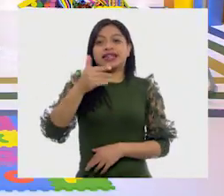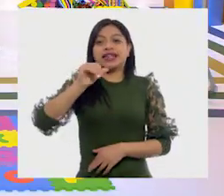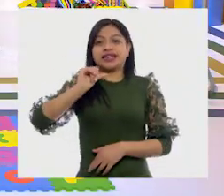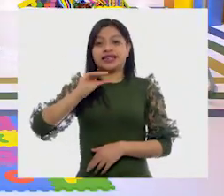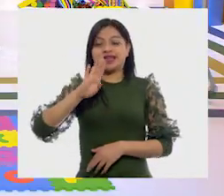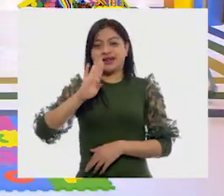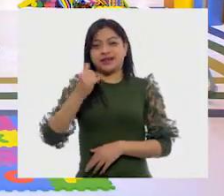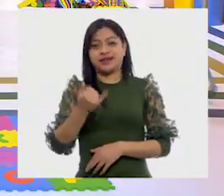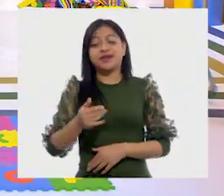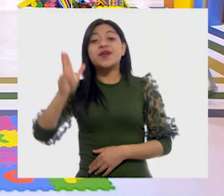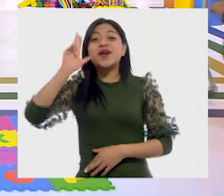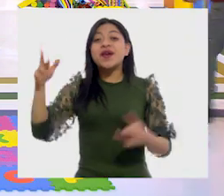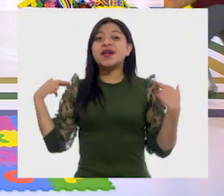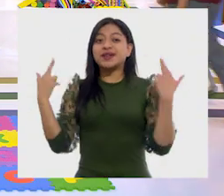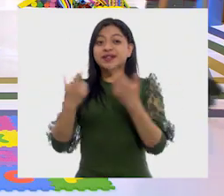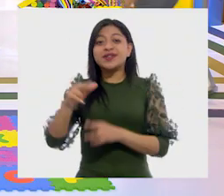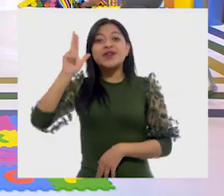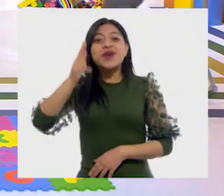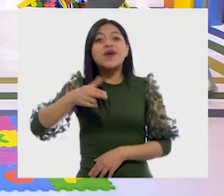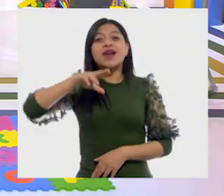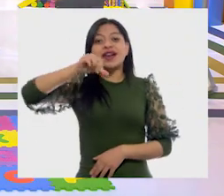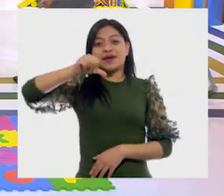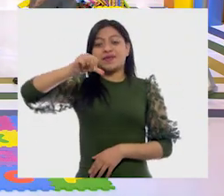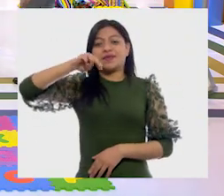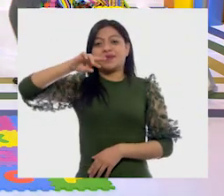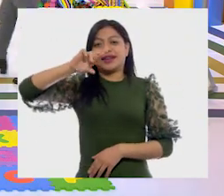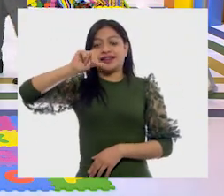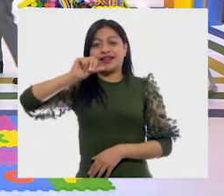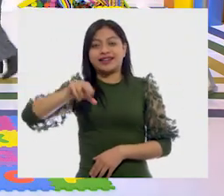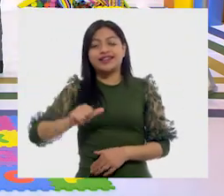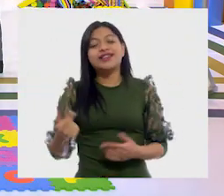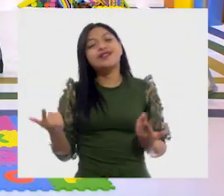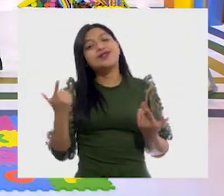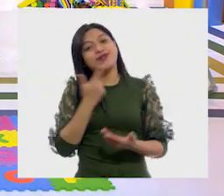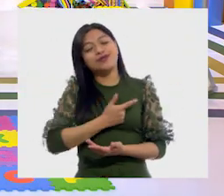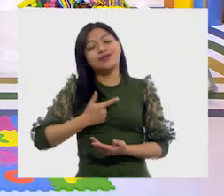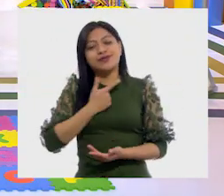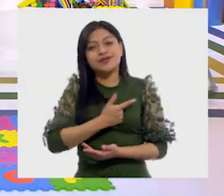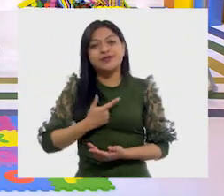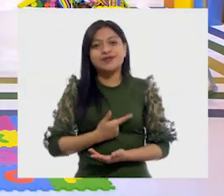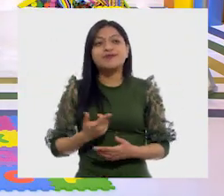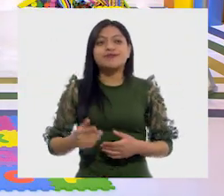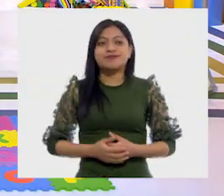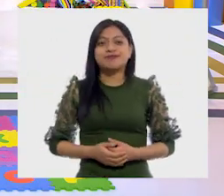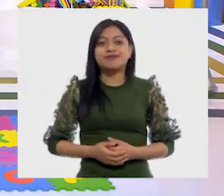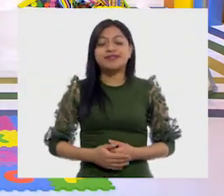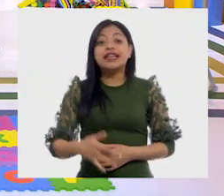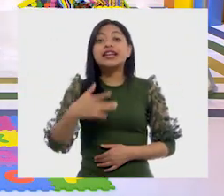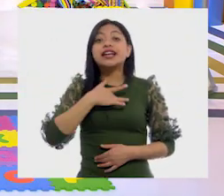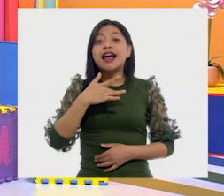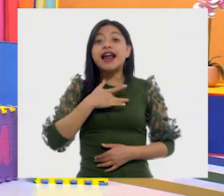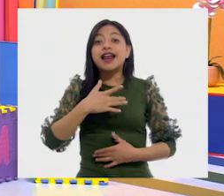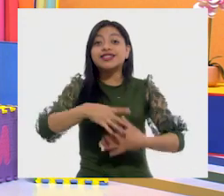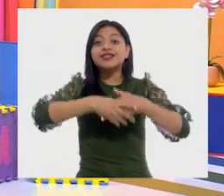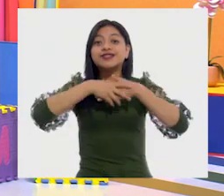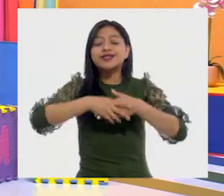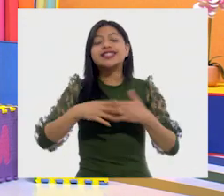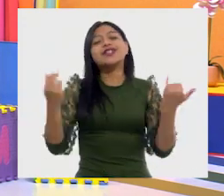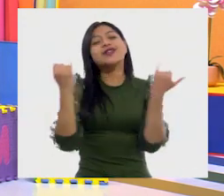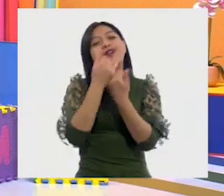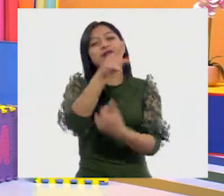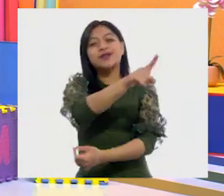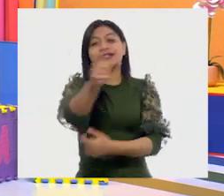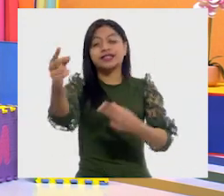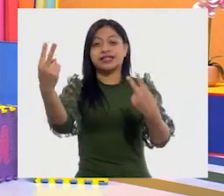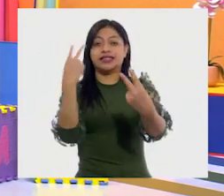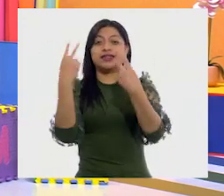maestra! Hola Mariana, qué gusto. ¿Cómo está? Muy bien, gracias. tú? Muy bien, nos saludamos con el corazón. Y también saludo